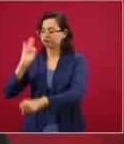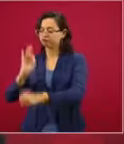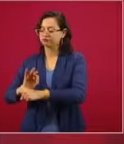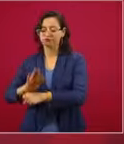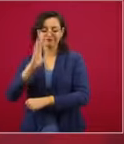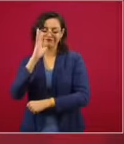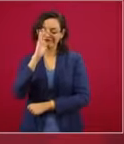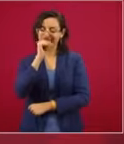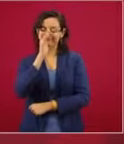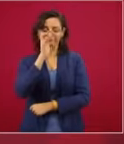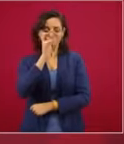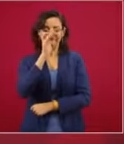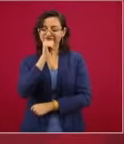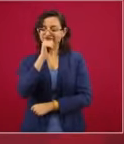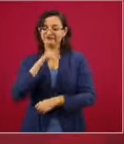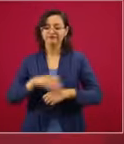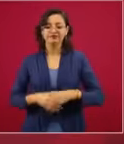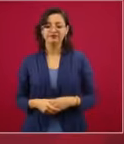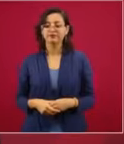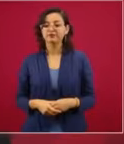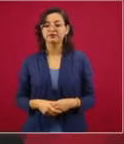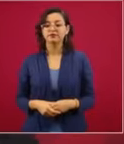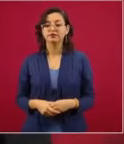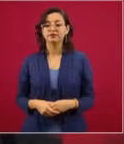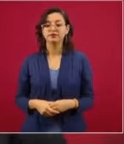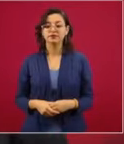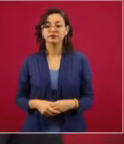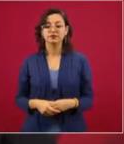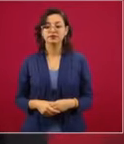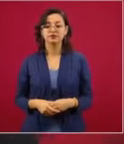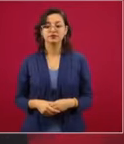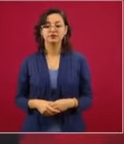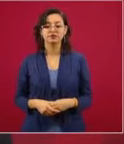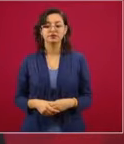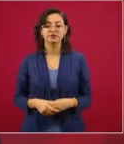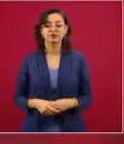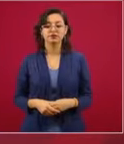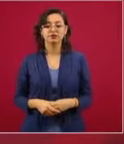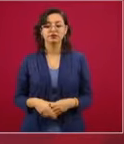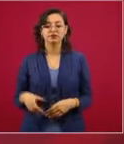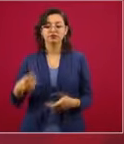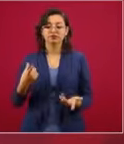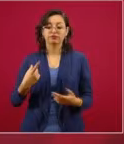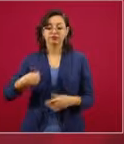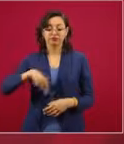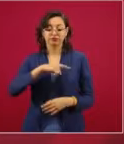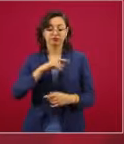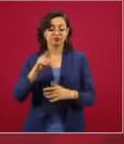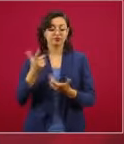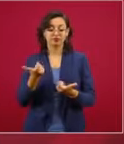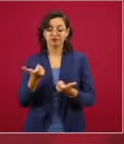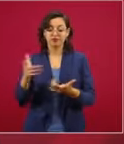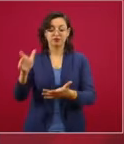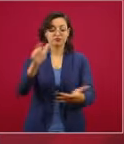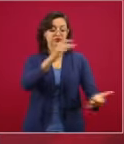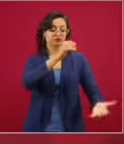tenemos que cuidar el presupuesto público.